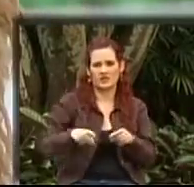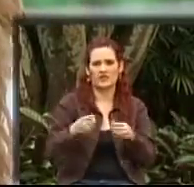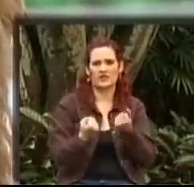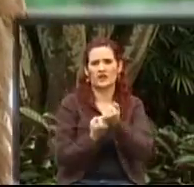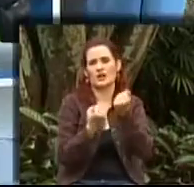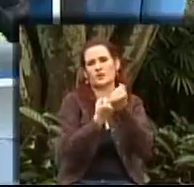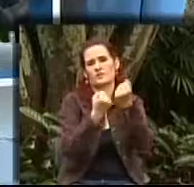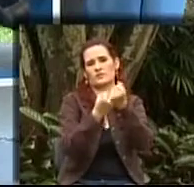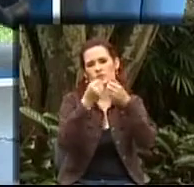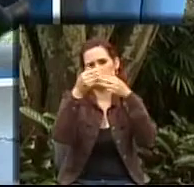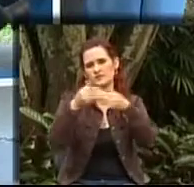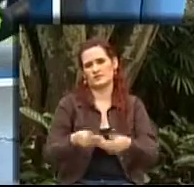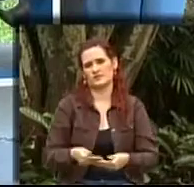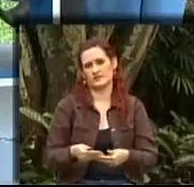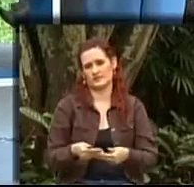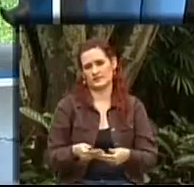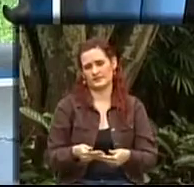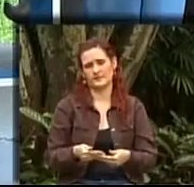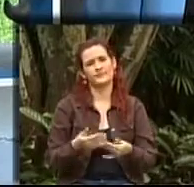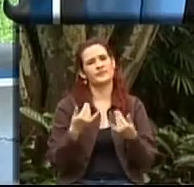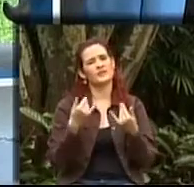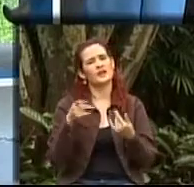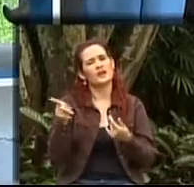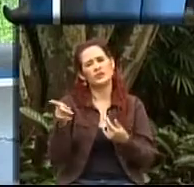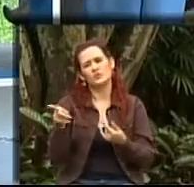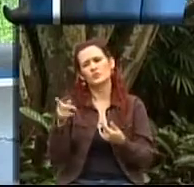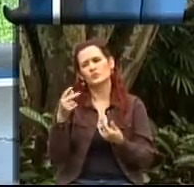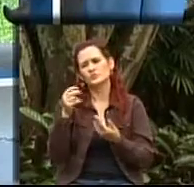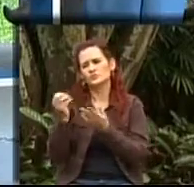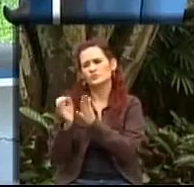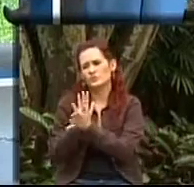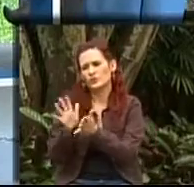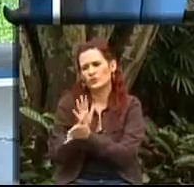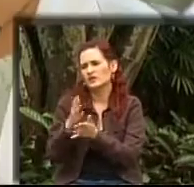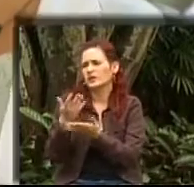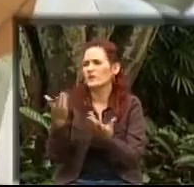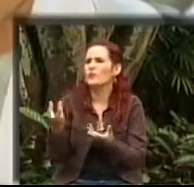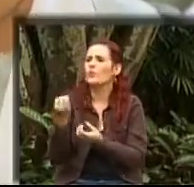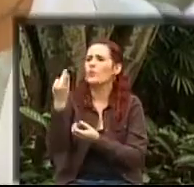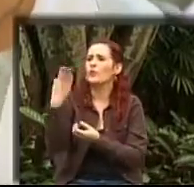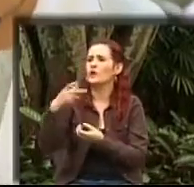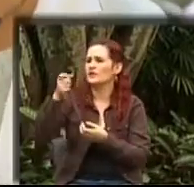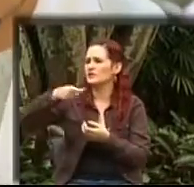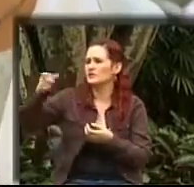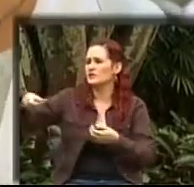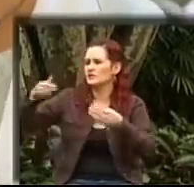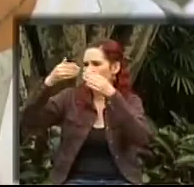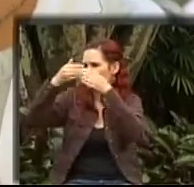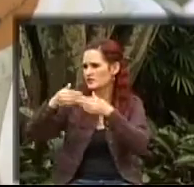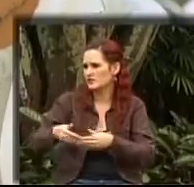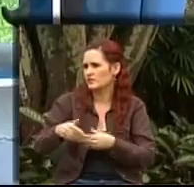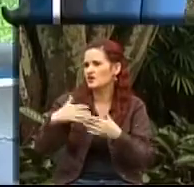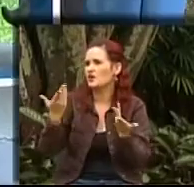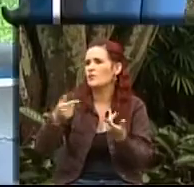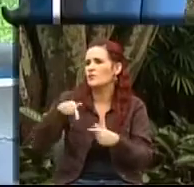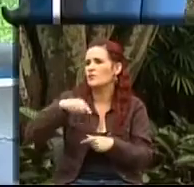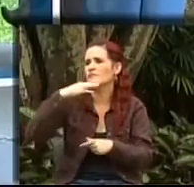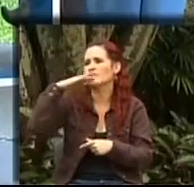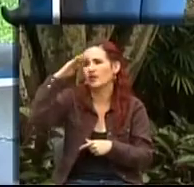Jimena, cuéntanos por favor, ¿cómo están las estadísticas en nuestra ciudad de las personas con alguna discapacidad? Bueno,